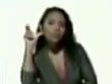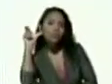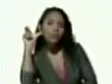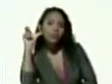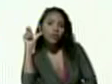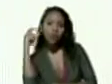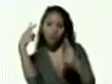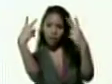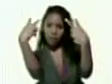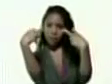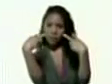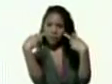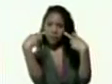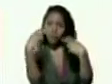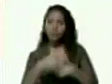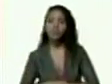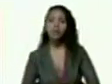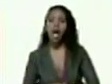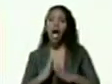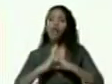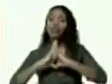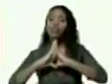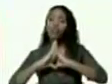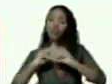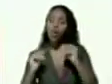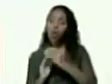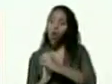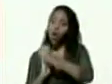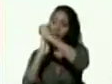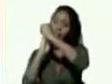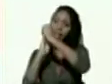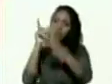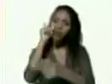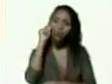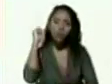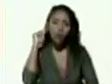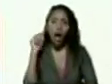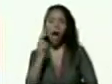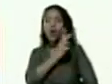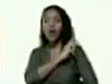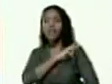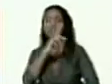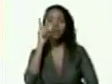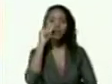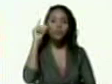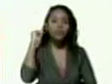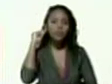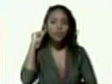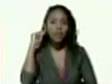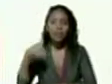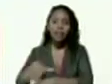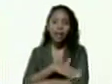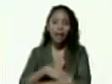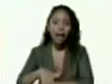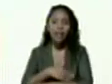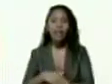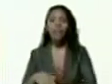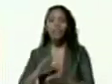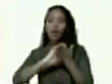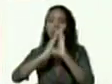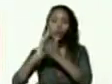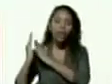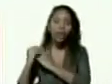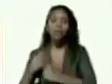oído a todos los líderes lideresa a todos los jefes y jefas de calle de comunidad